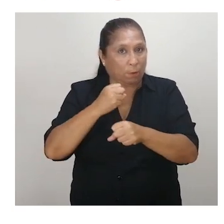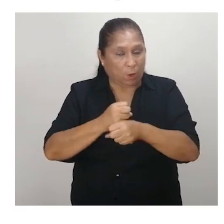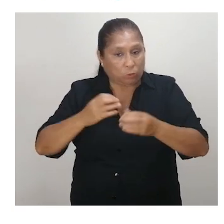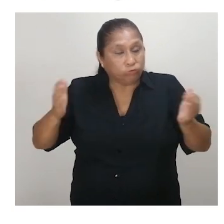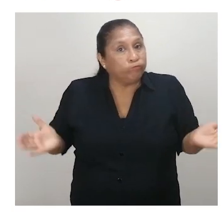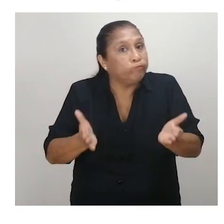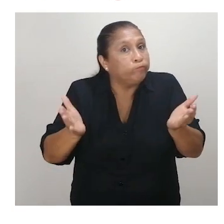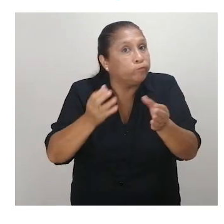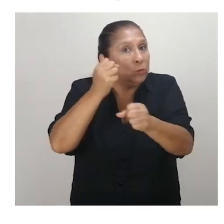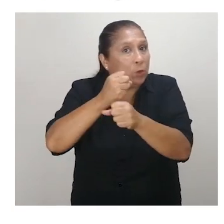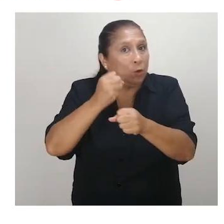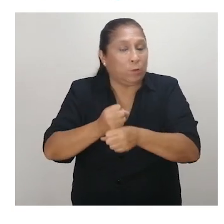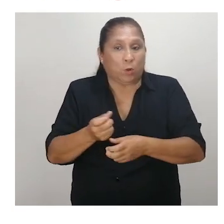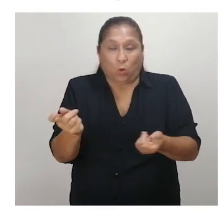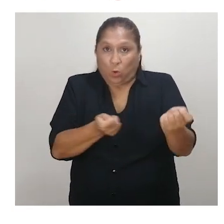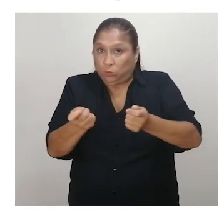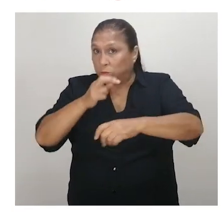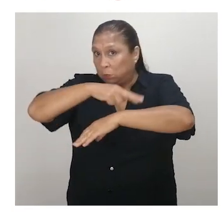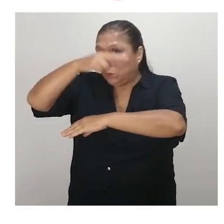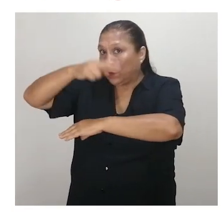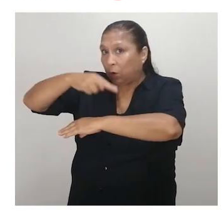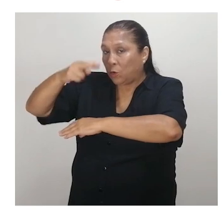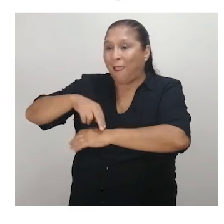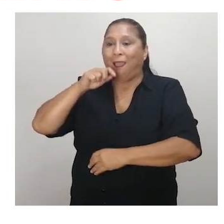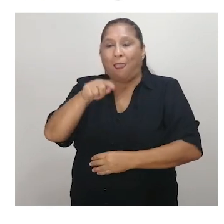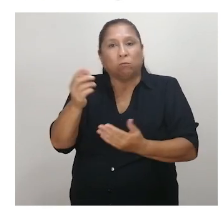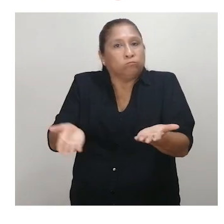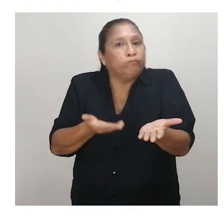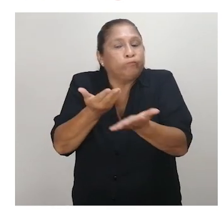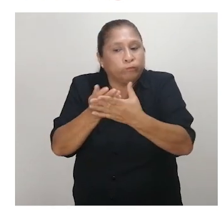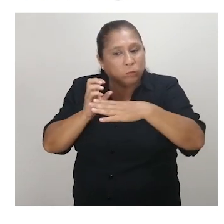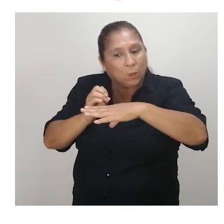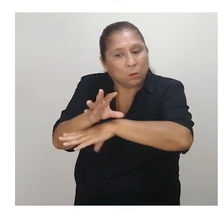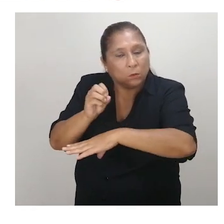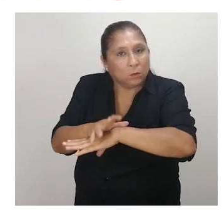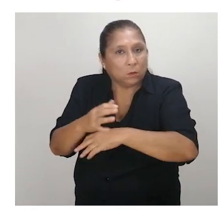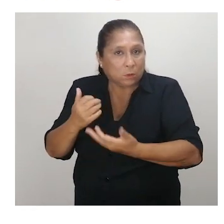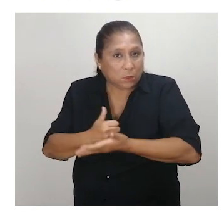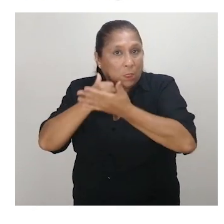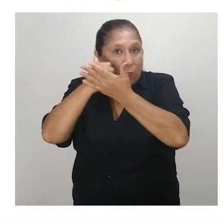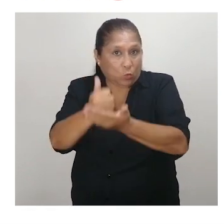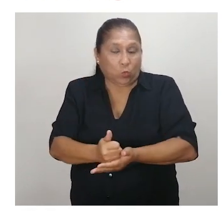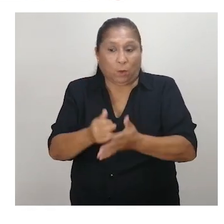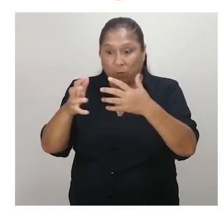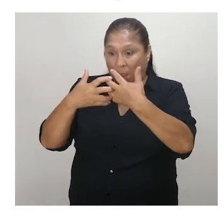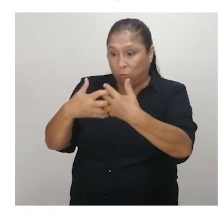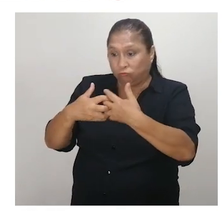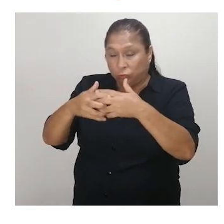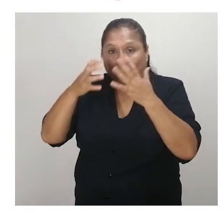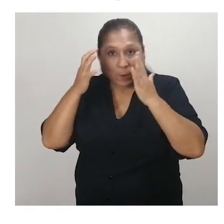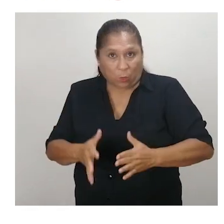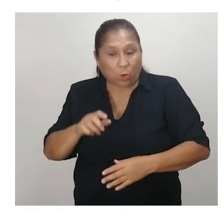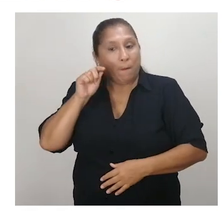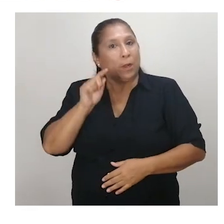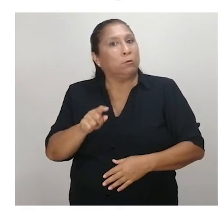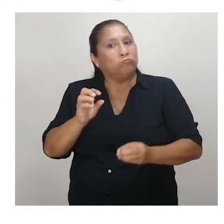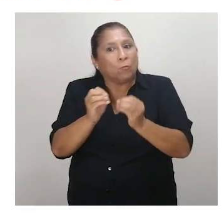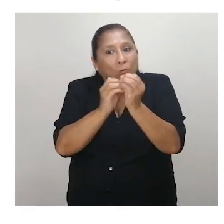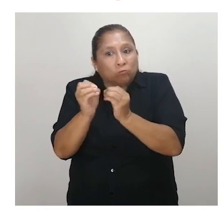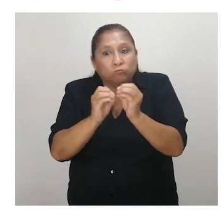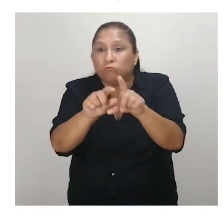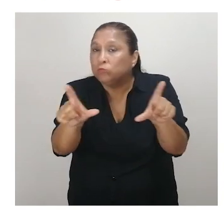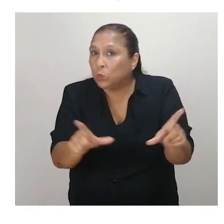Trabajo y Promoción del Empleo y los gobiernos regionales prestan asesoramiento y orientación a los empleadores para la